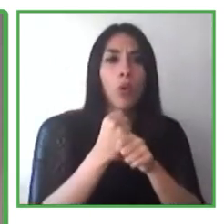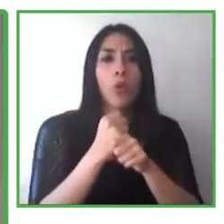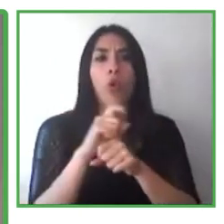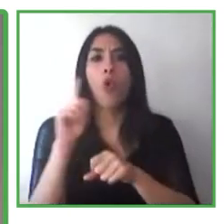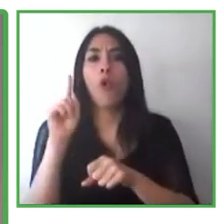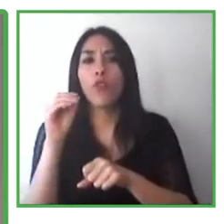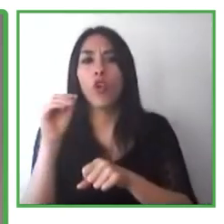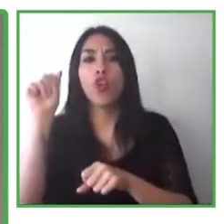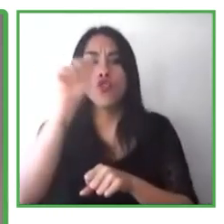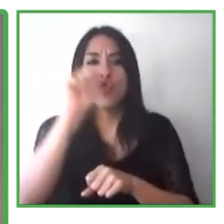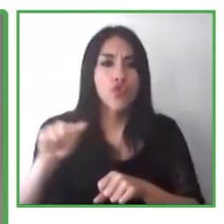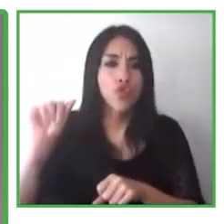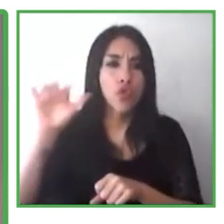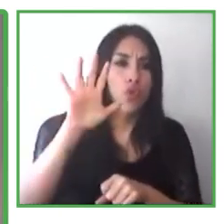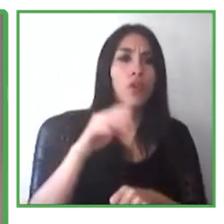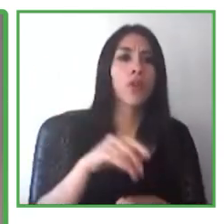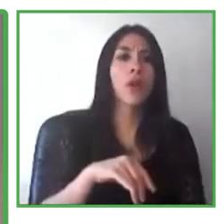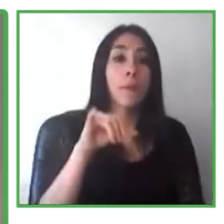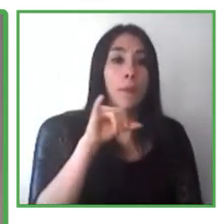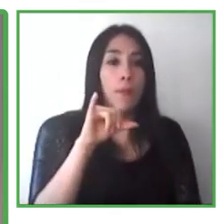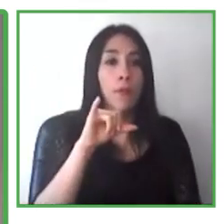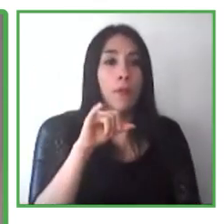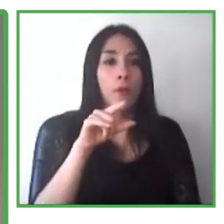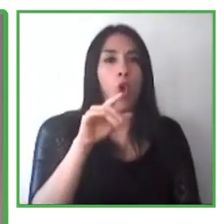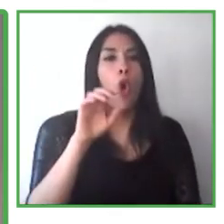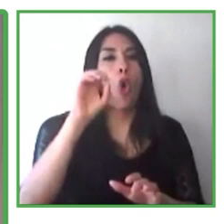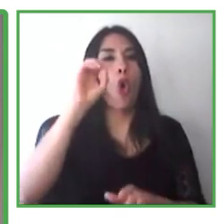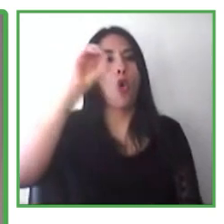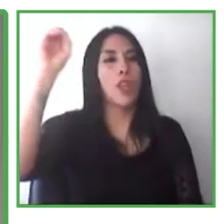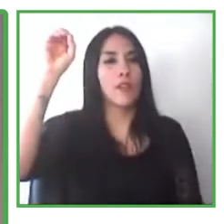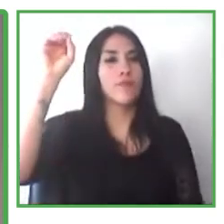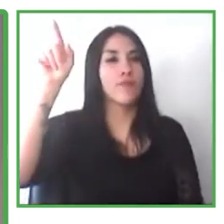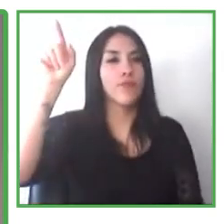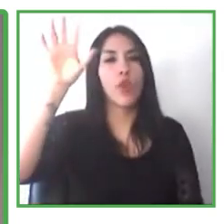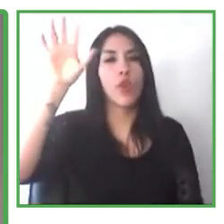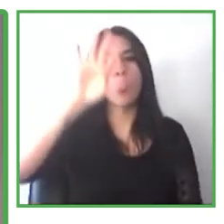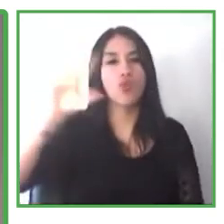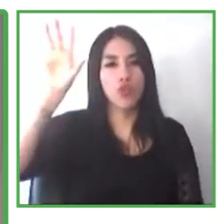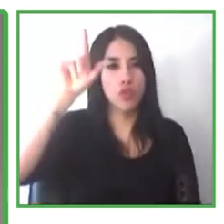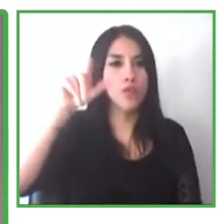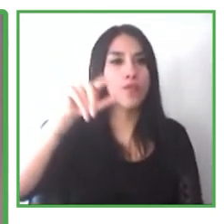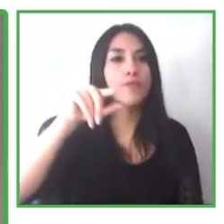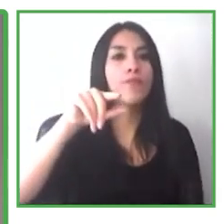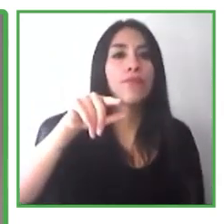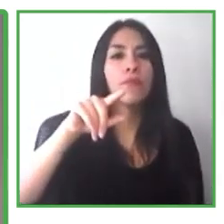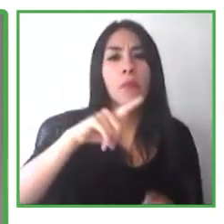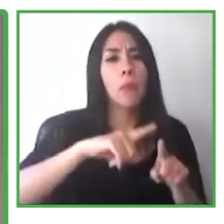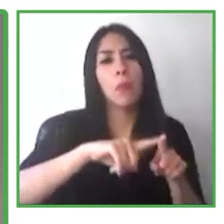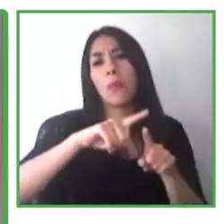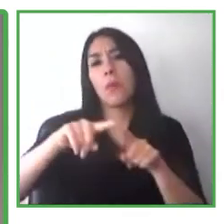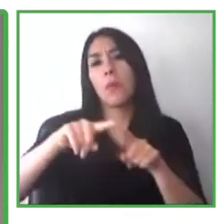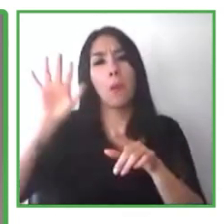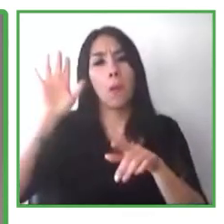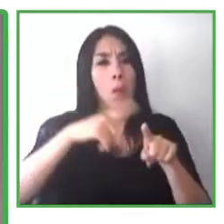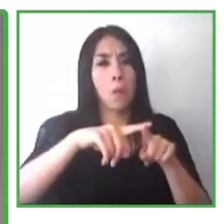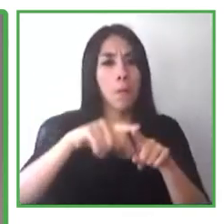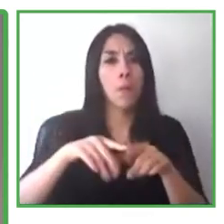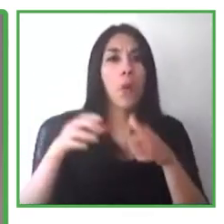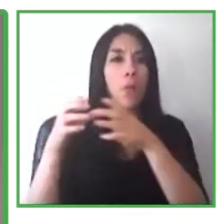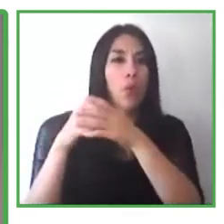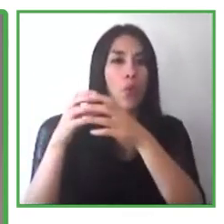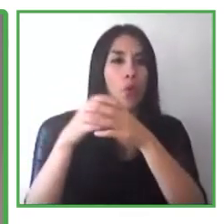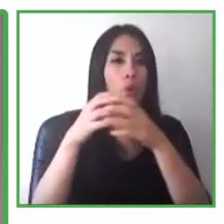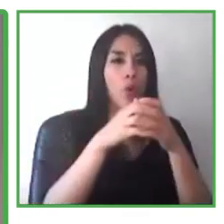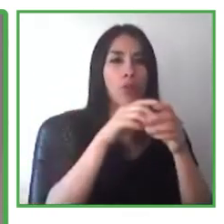otros proyectos también trabajando con comunidades. Y tiene muchísima experiencia que nosotros